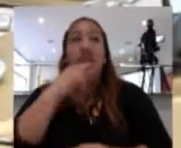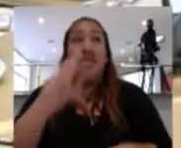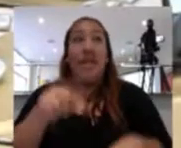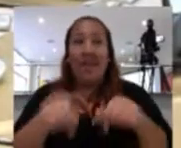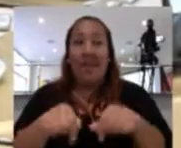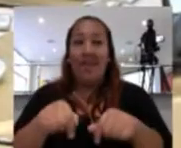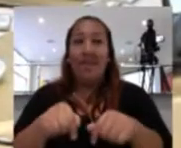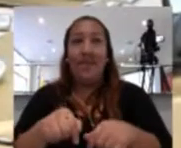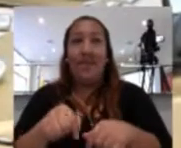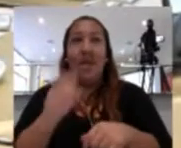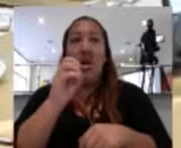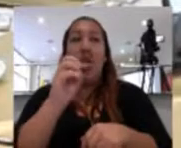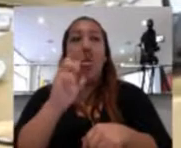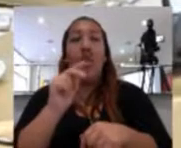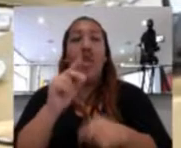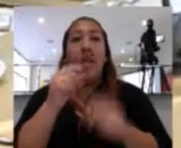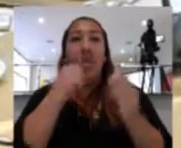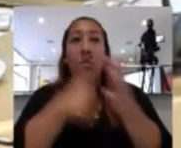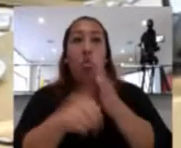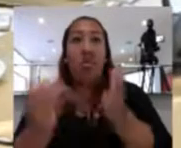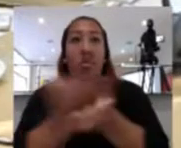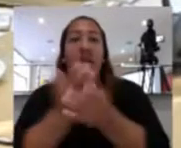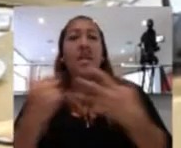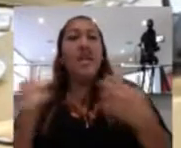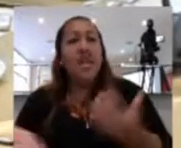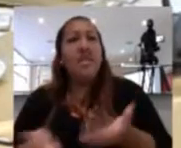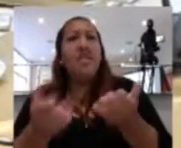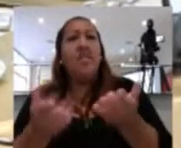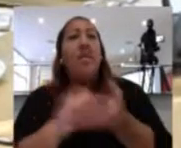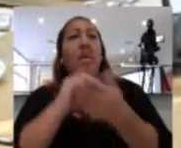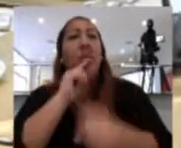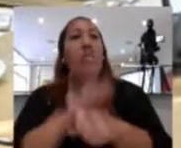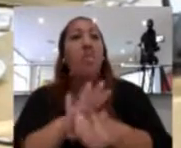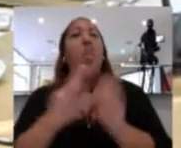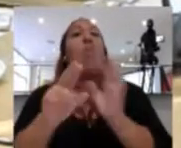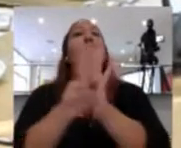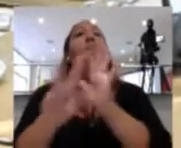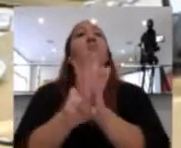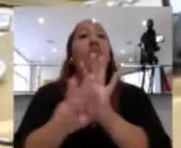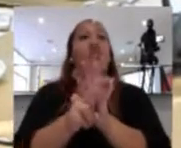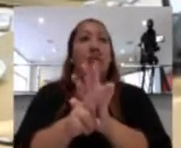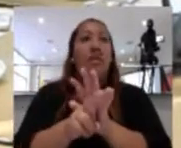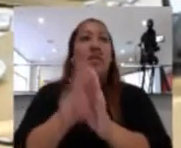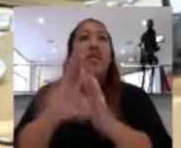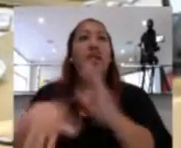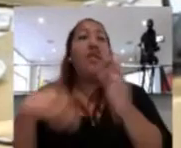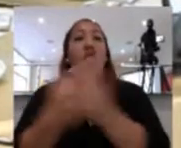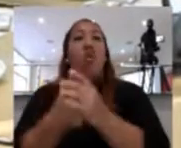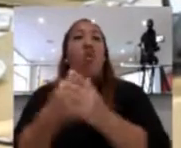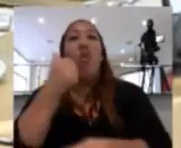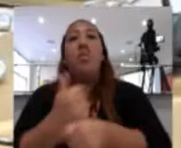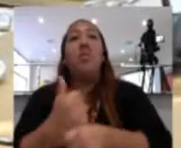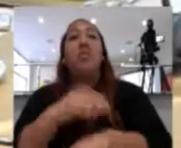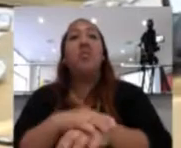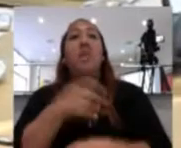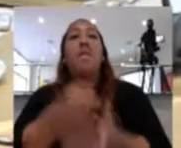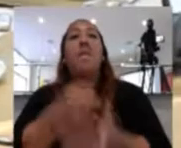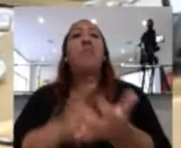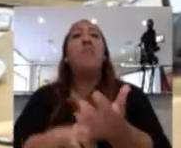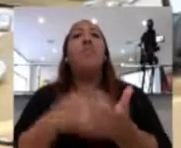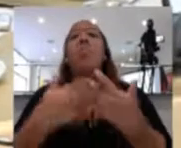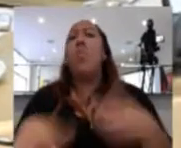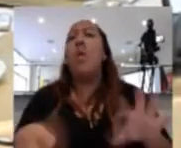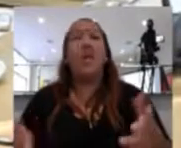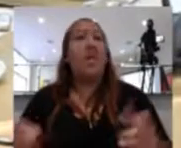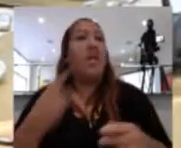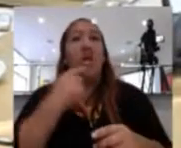presente ordenanza tiene como objeto incentivar el cumplimiento voluntario de las obligaciones tributarias, cualquiera sea